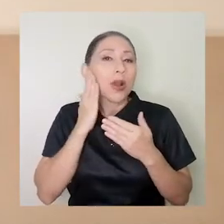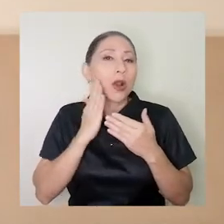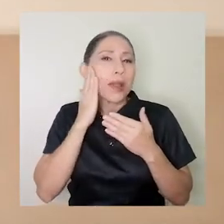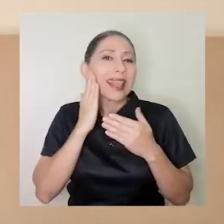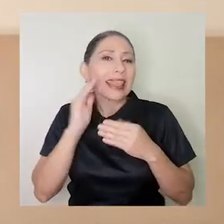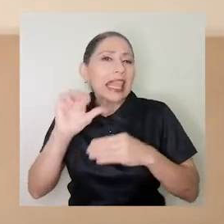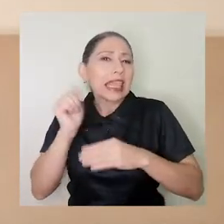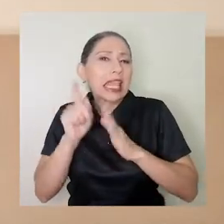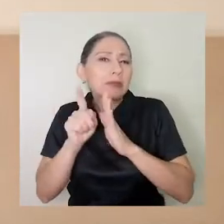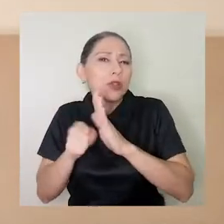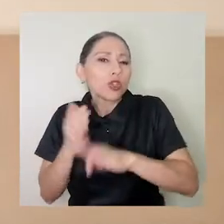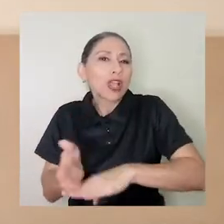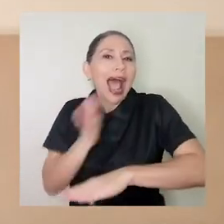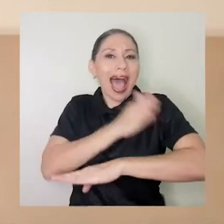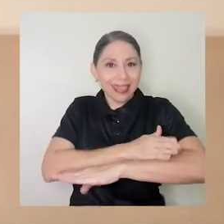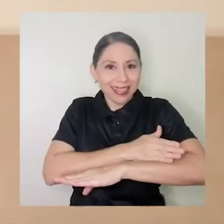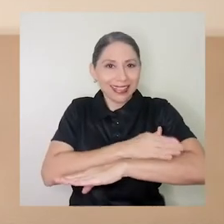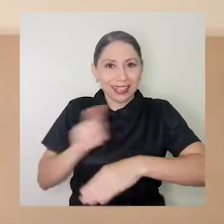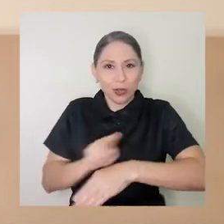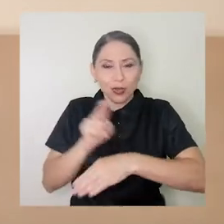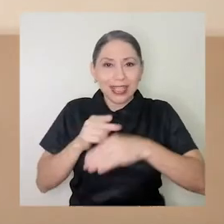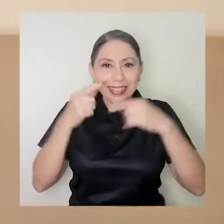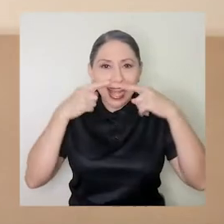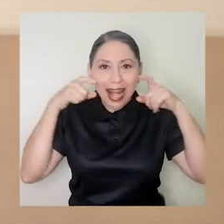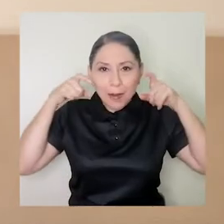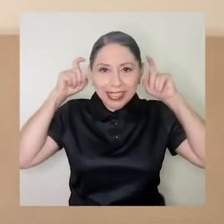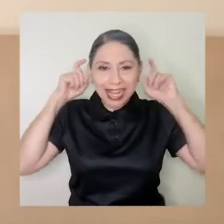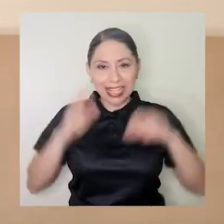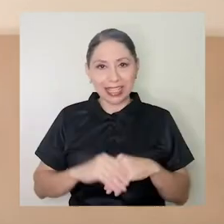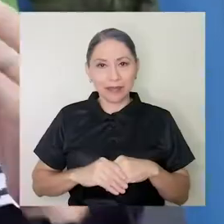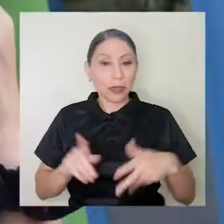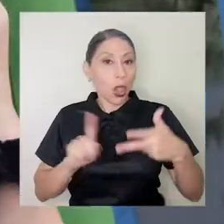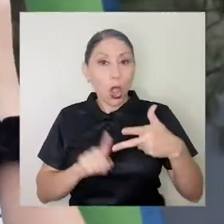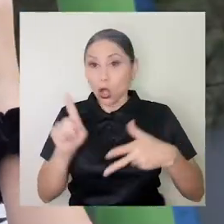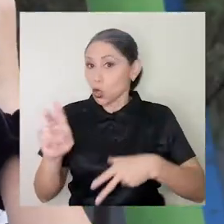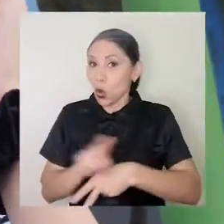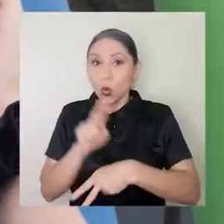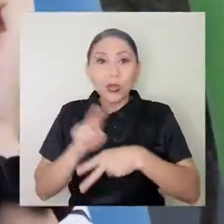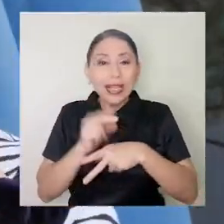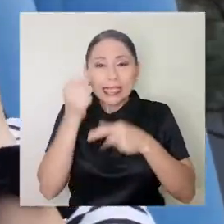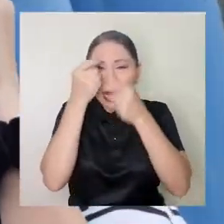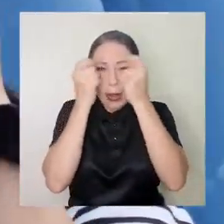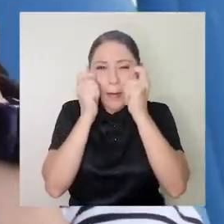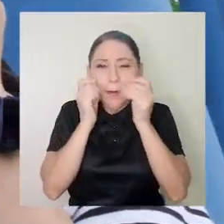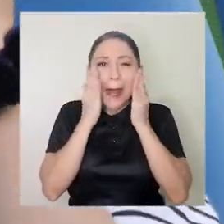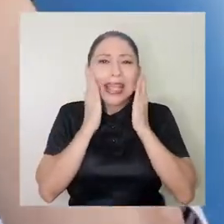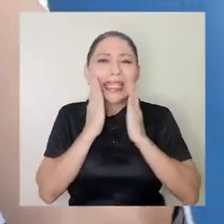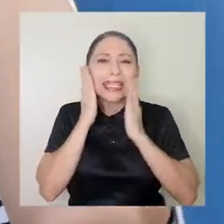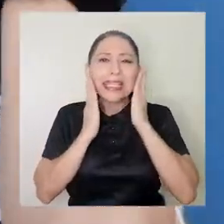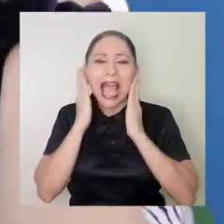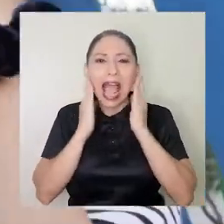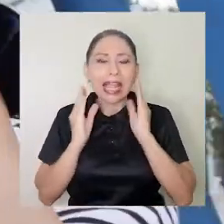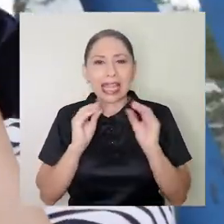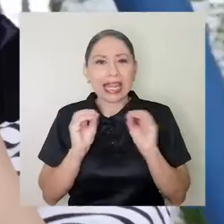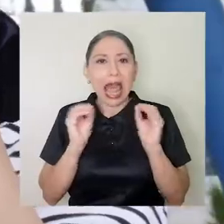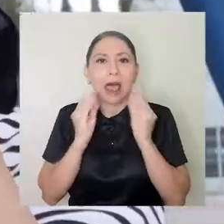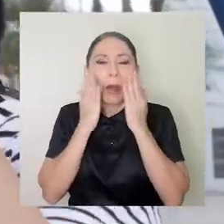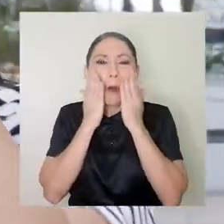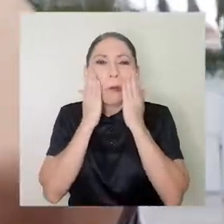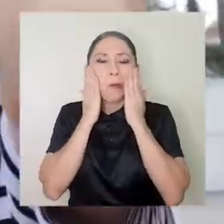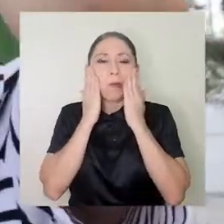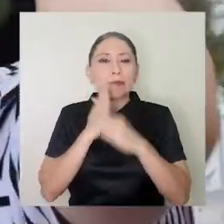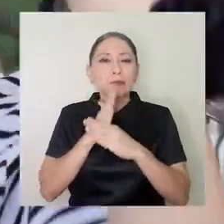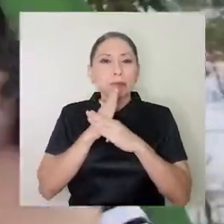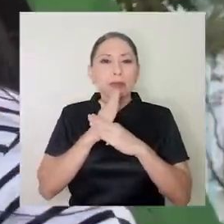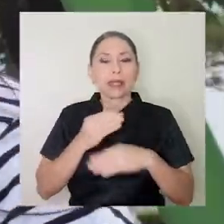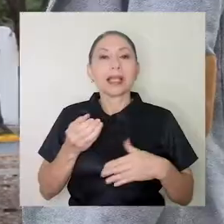humectante unos 10 a 15 minutos antes de colocarnos la mascarilla. No utilizar maquillaje ni nada muy pesado que nos pueda ocluir los